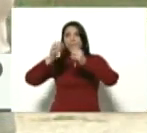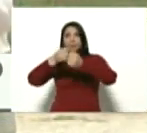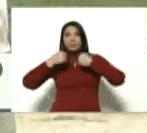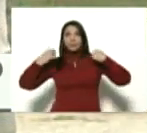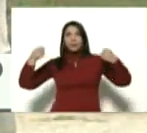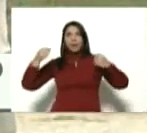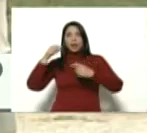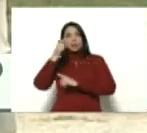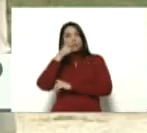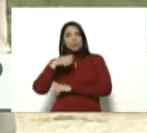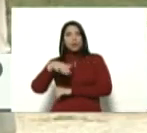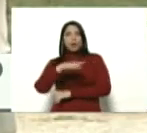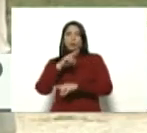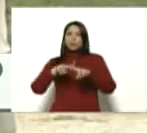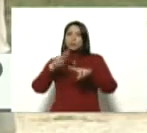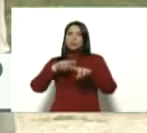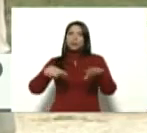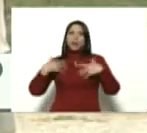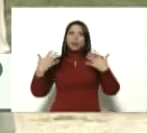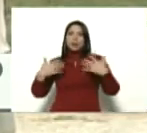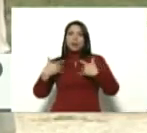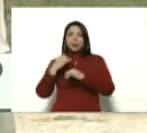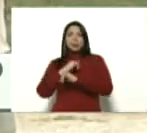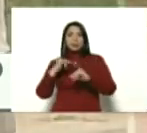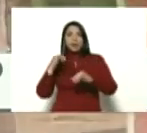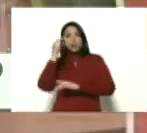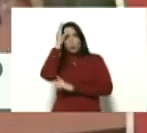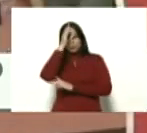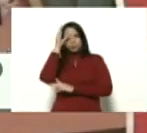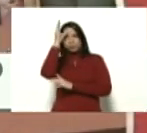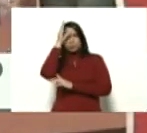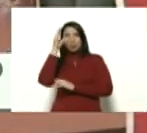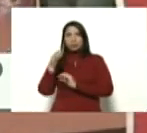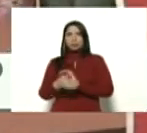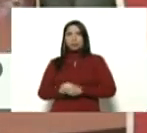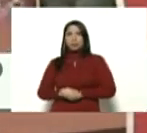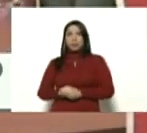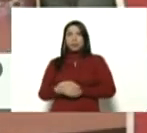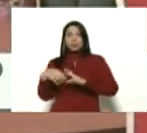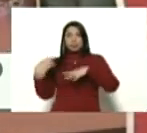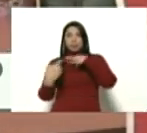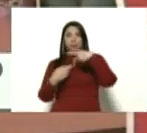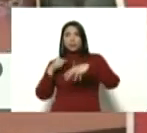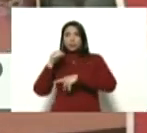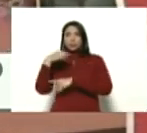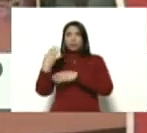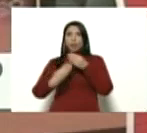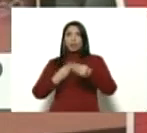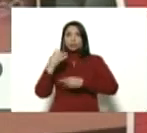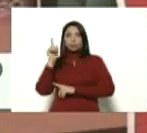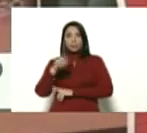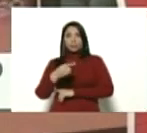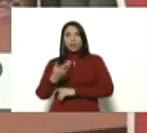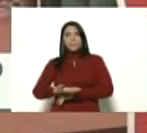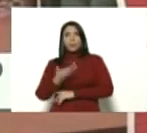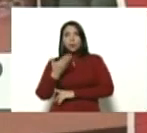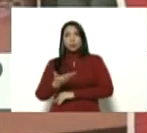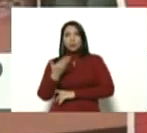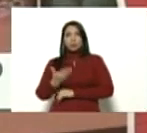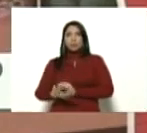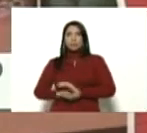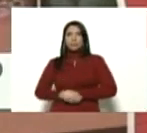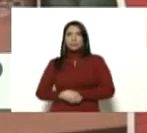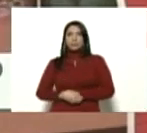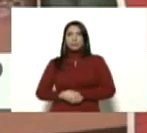pueblo los niños alegres porque están conscientes de lo que la revolución ha hecho también es importante mi comandante